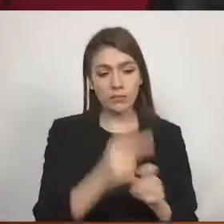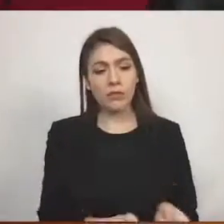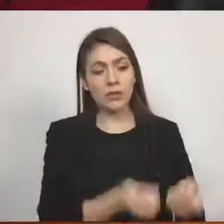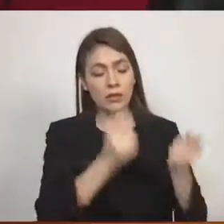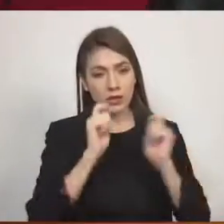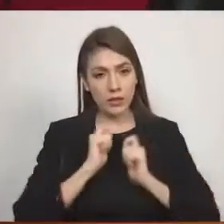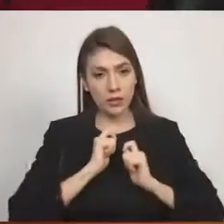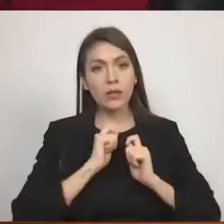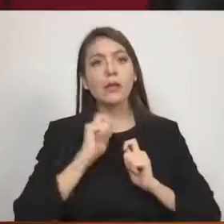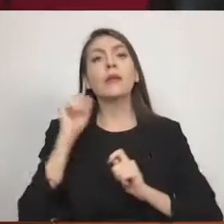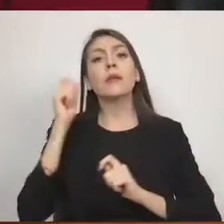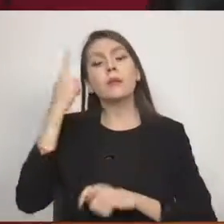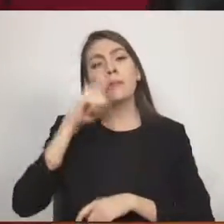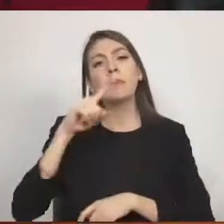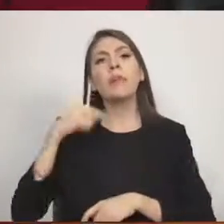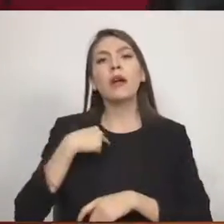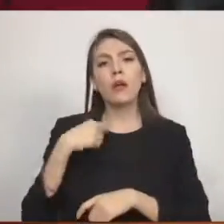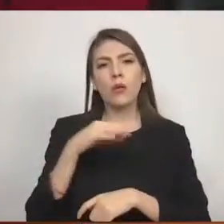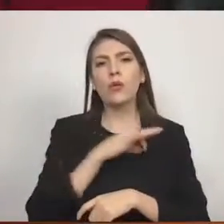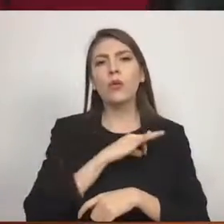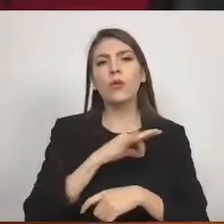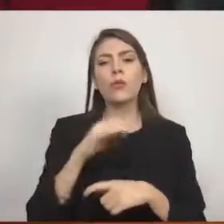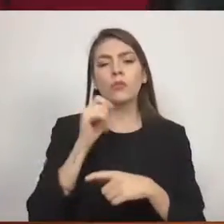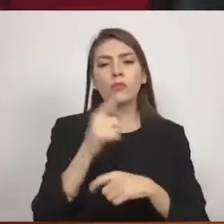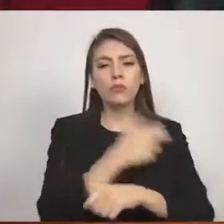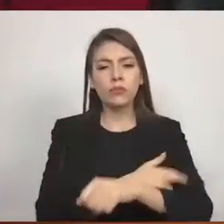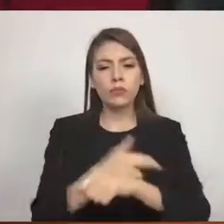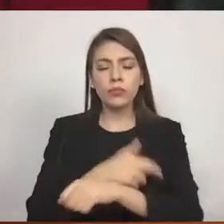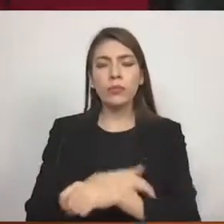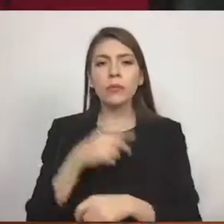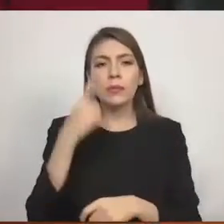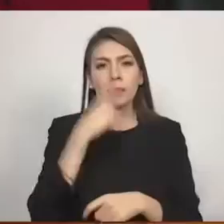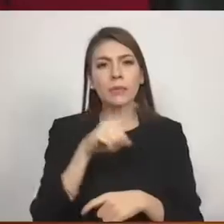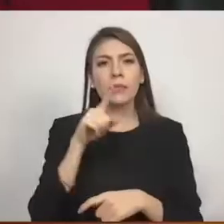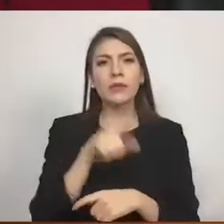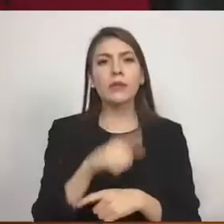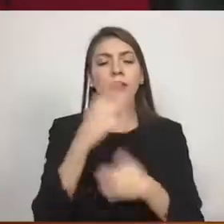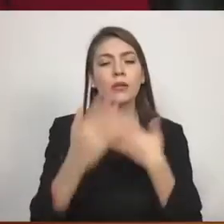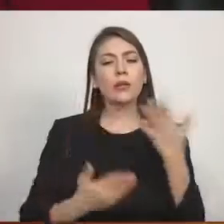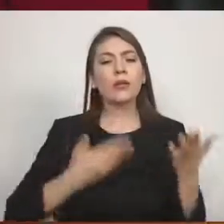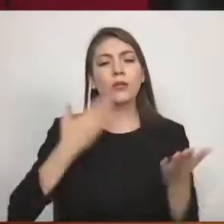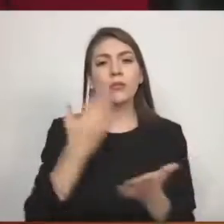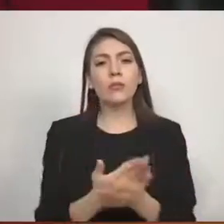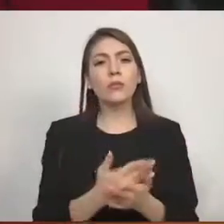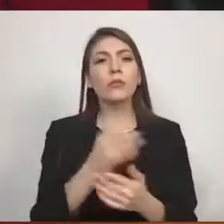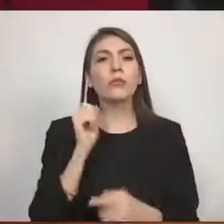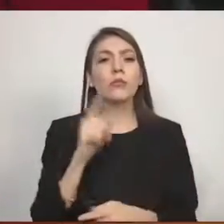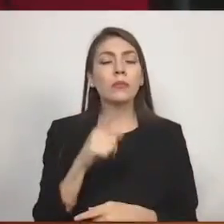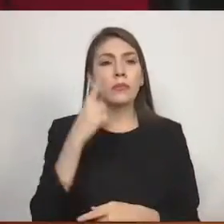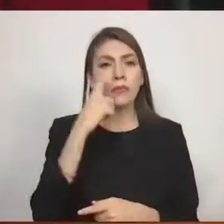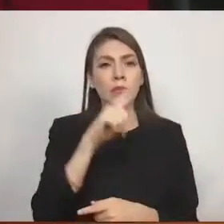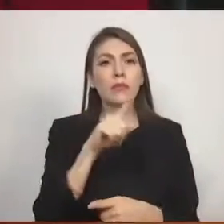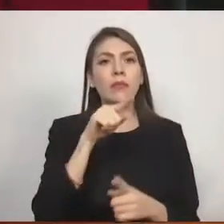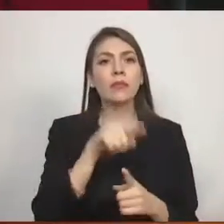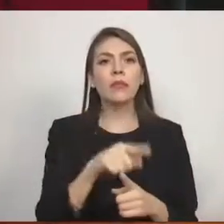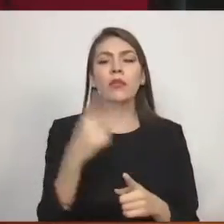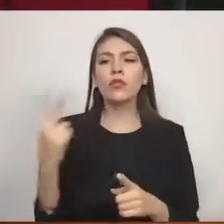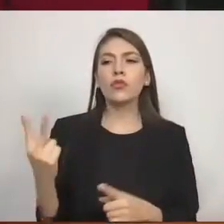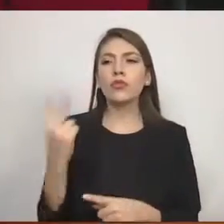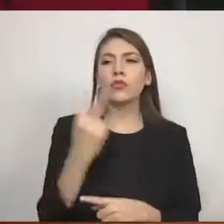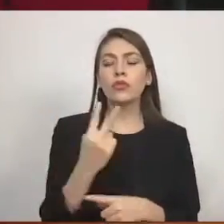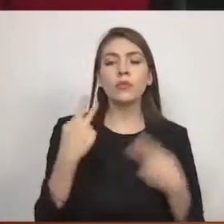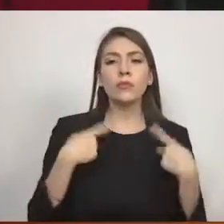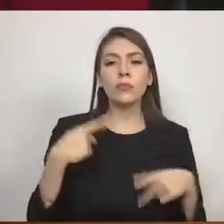como facultad del Ejecutivo la relativa a proponer a la legislatura del Estado las termas correspondientes para la